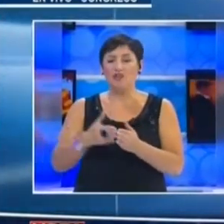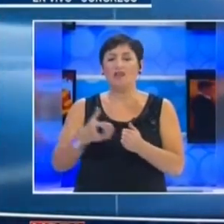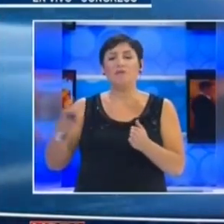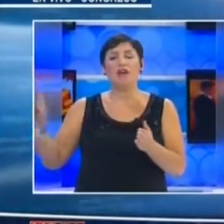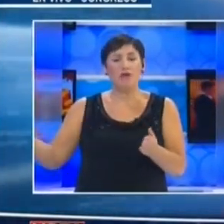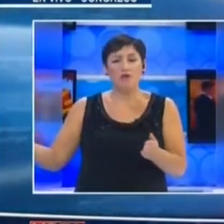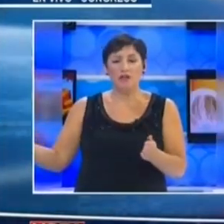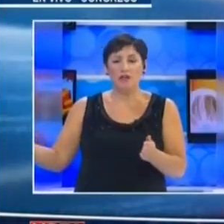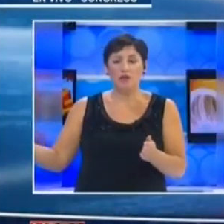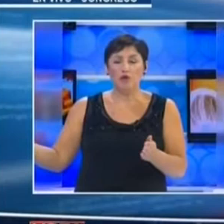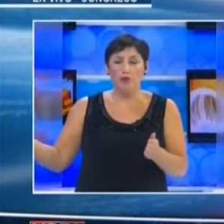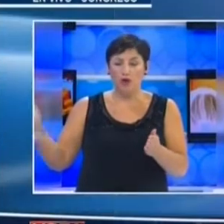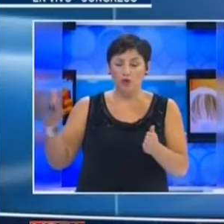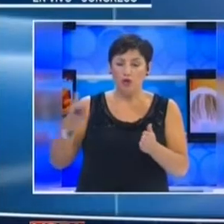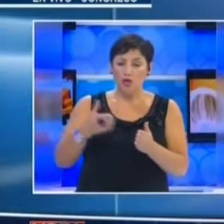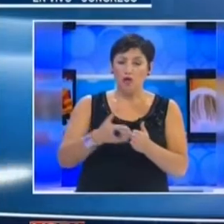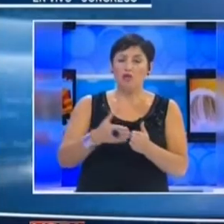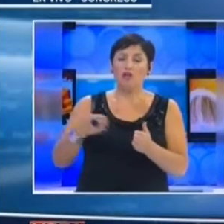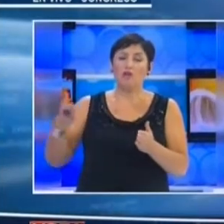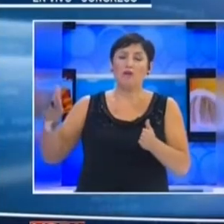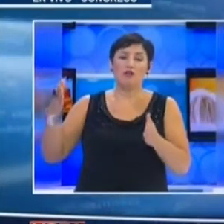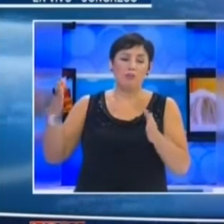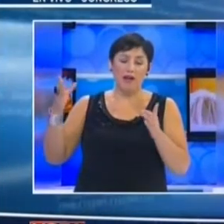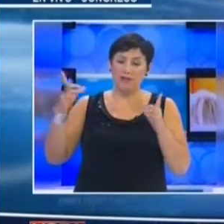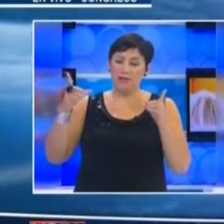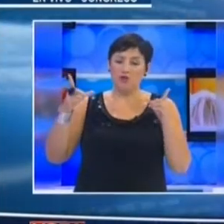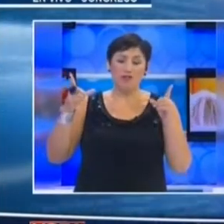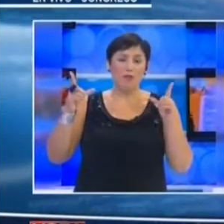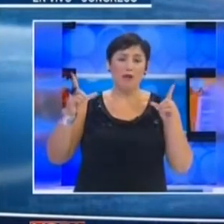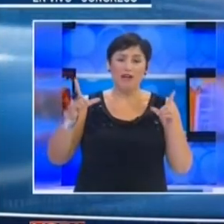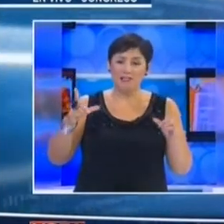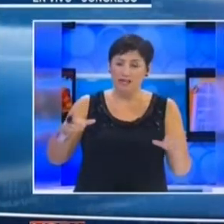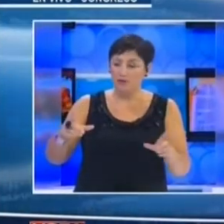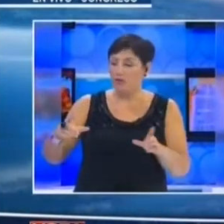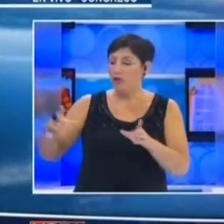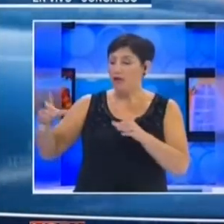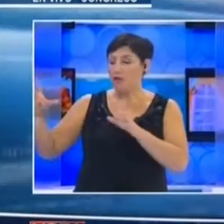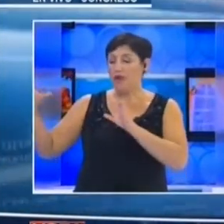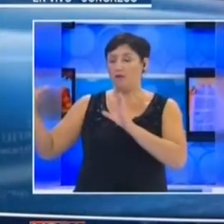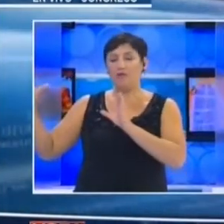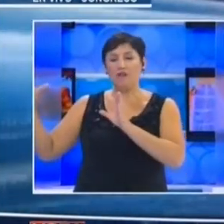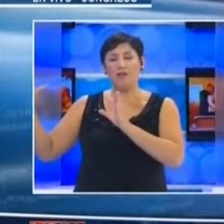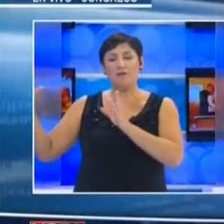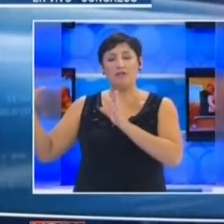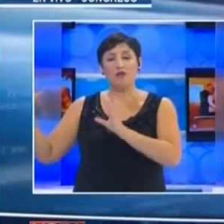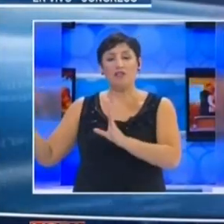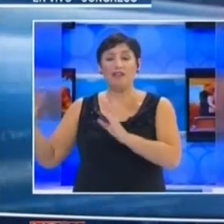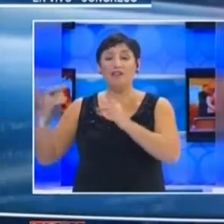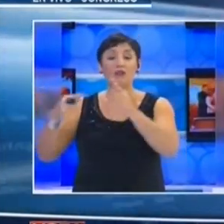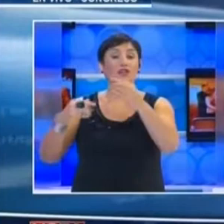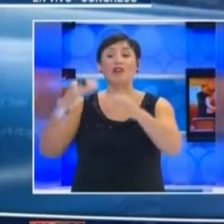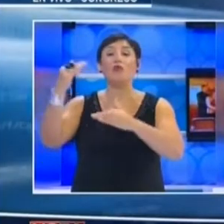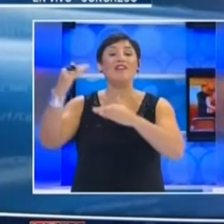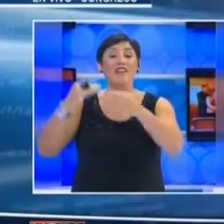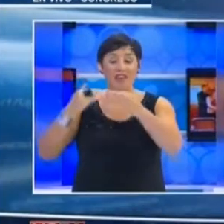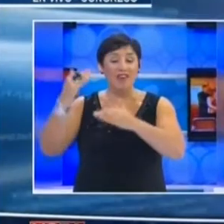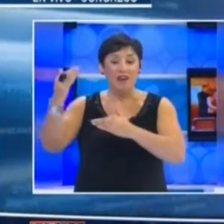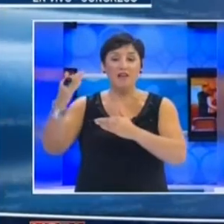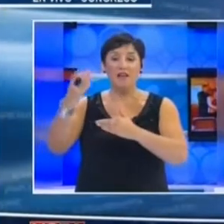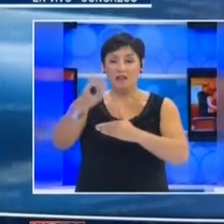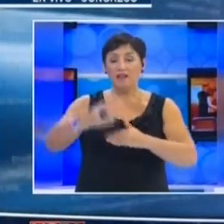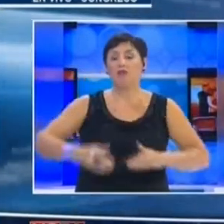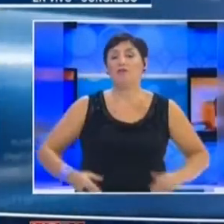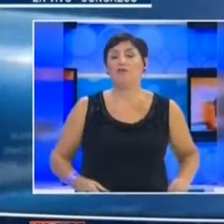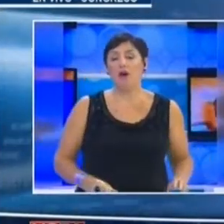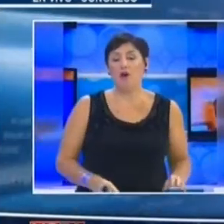hablado o se ha determinado en el gobierno. ¿Cómo siguen los plazos para darse un tiempo para el catastro, para después ver qué va a pasar con esta gente, con esta dualidad